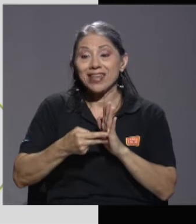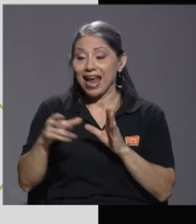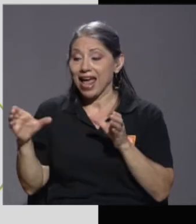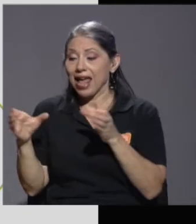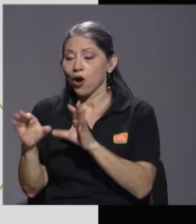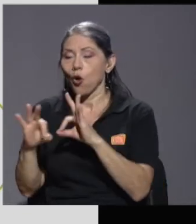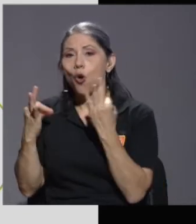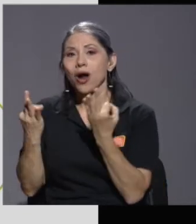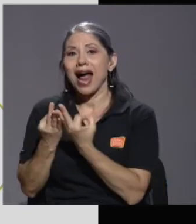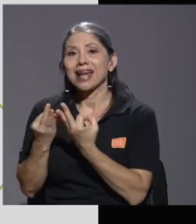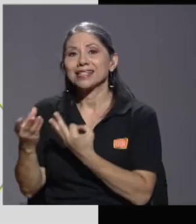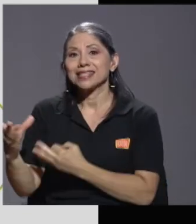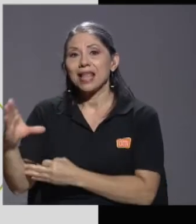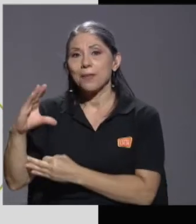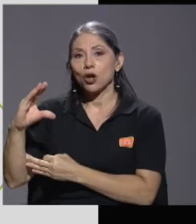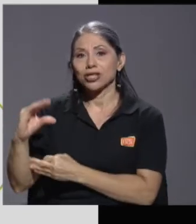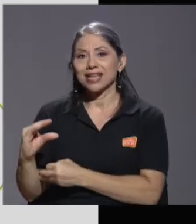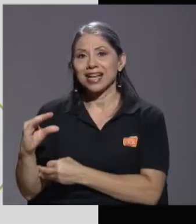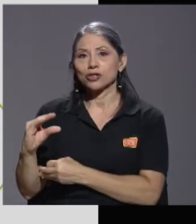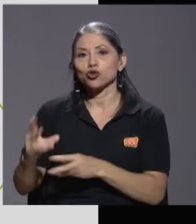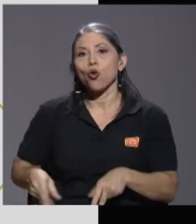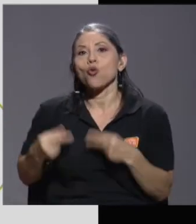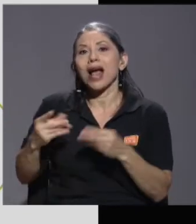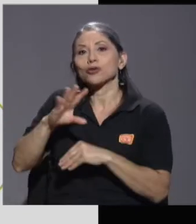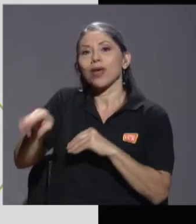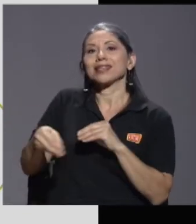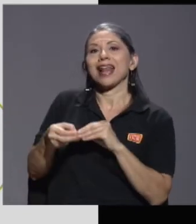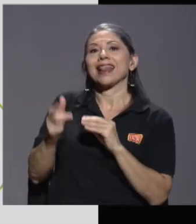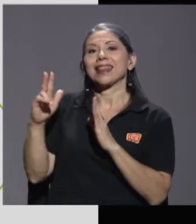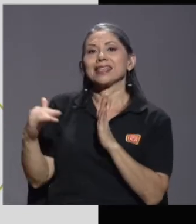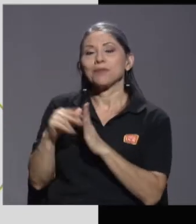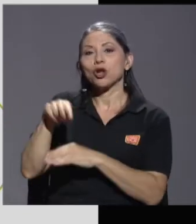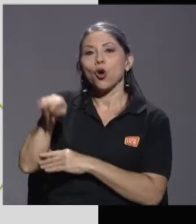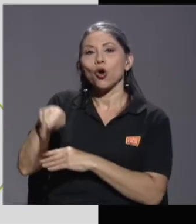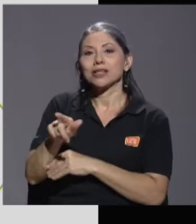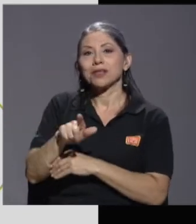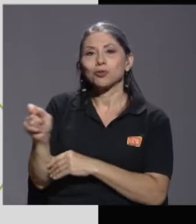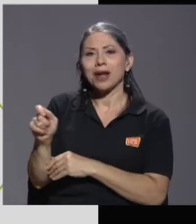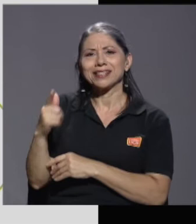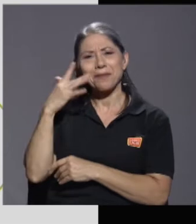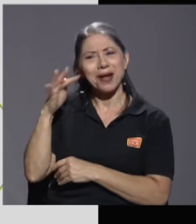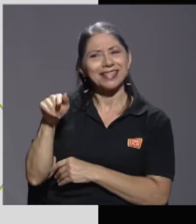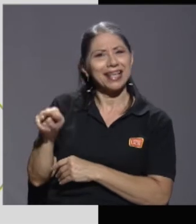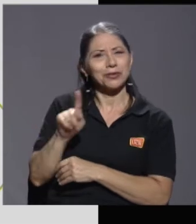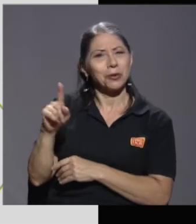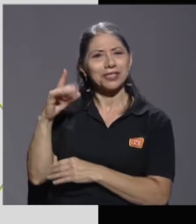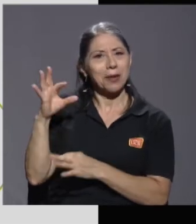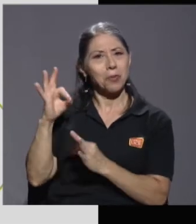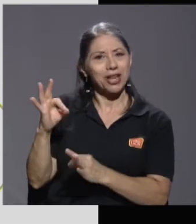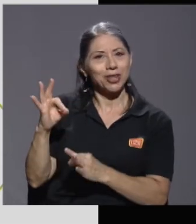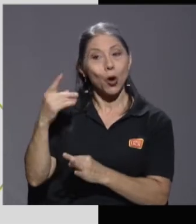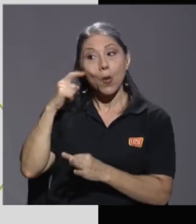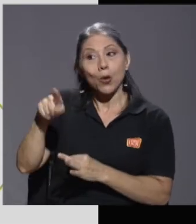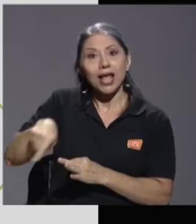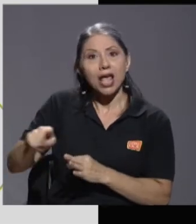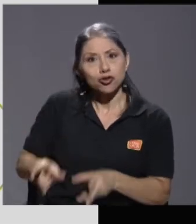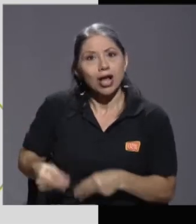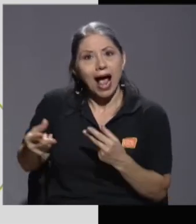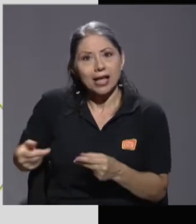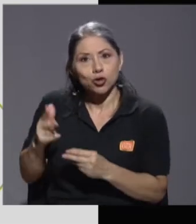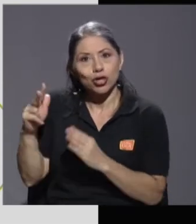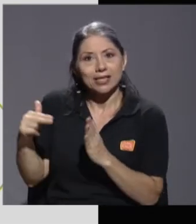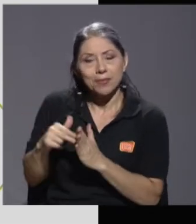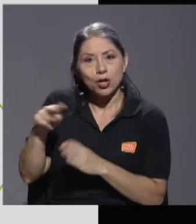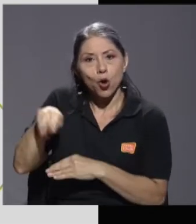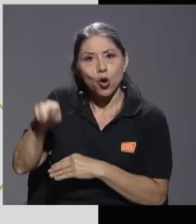ingresos de 3 mil colones mensuales. Este no pareciera ser un escenario tan bonito porque tenemos un gasto más adicional de 3 mil colones